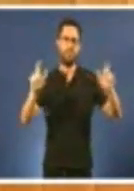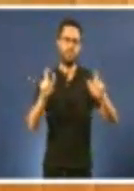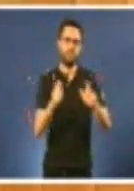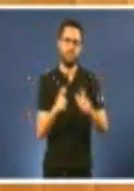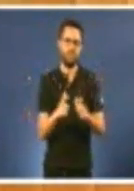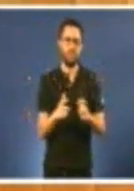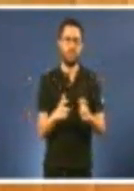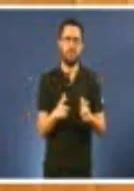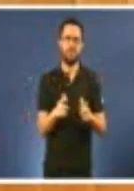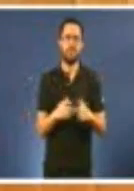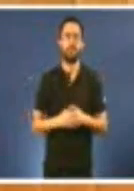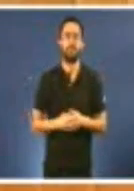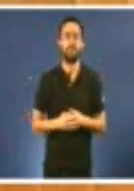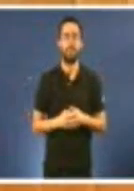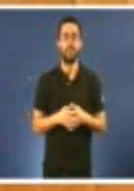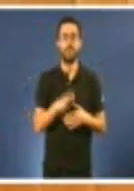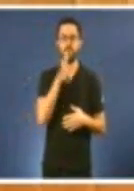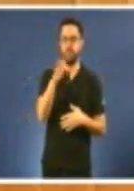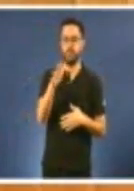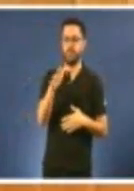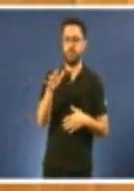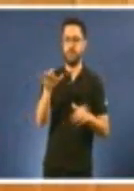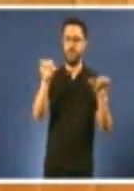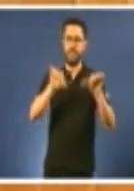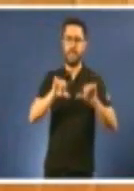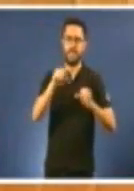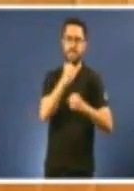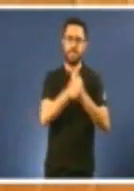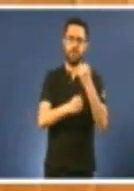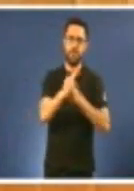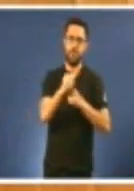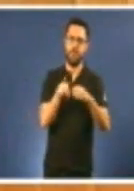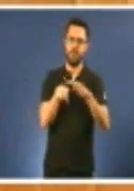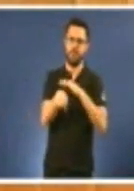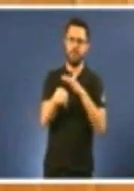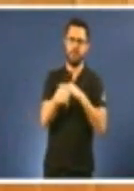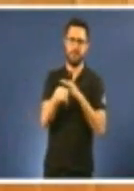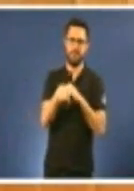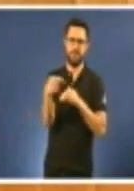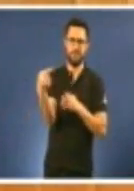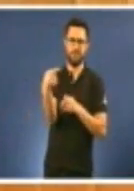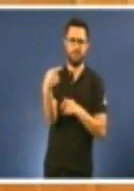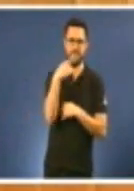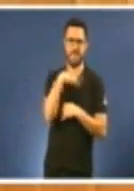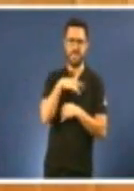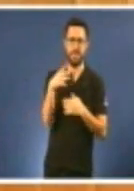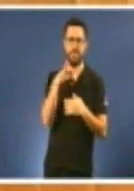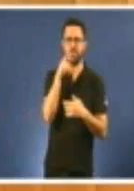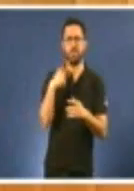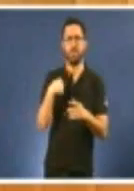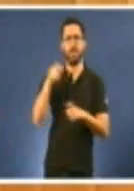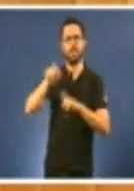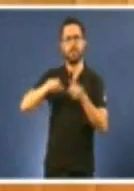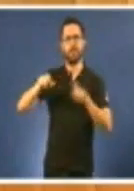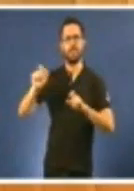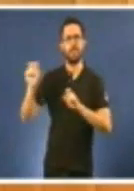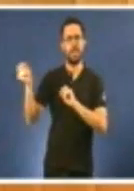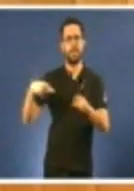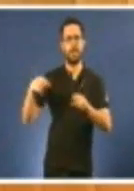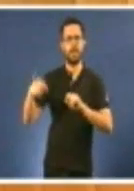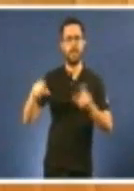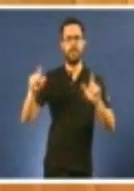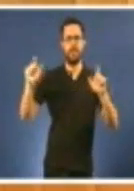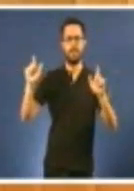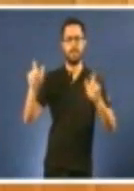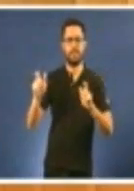que se fai da crisis económica no noso país. Por un lado, chega menos inmigrantes, e por outro lado,